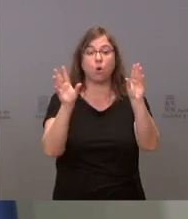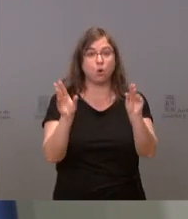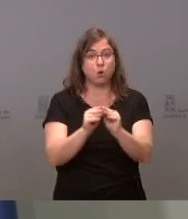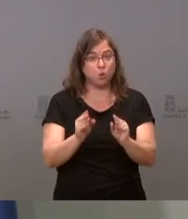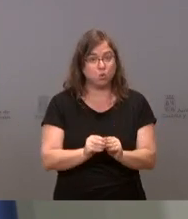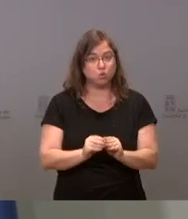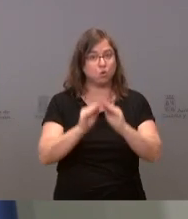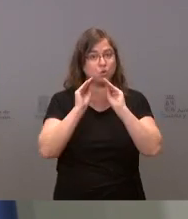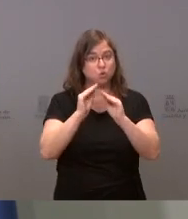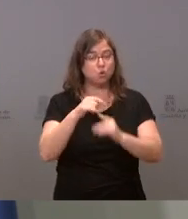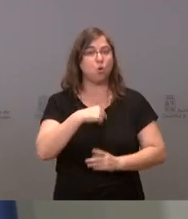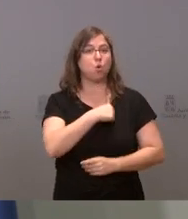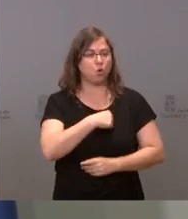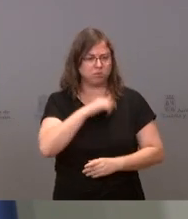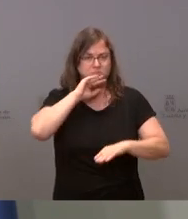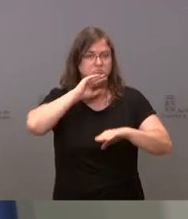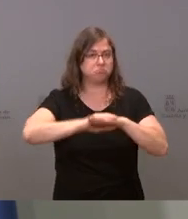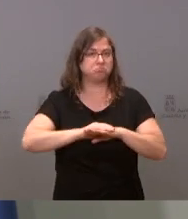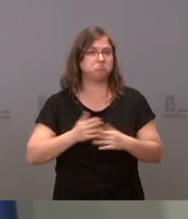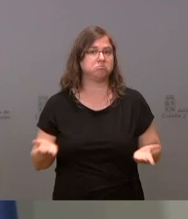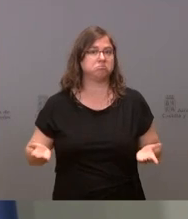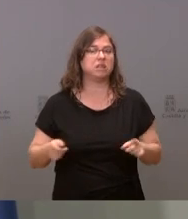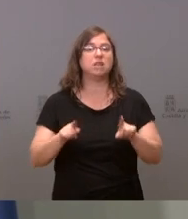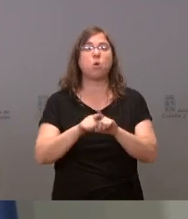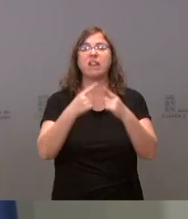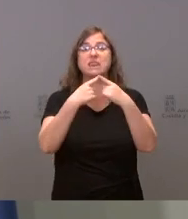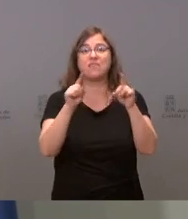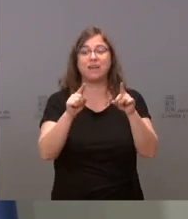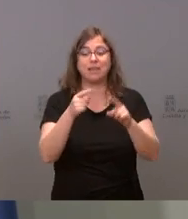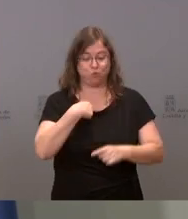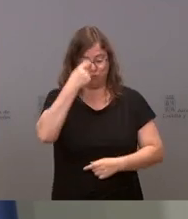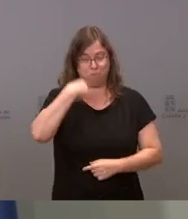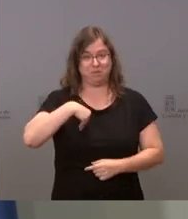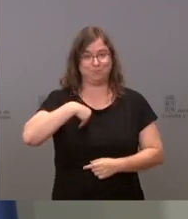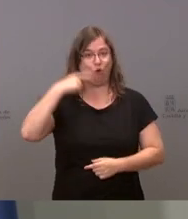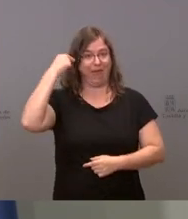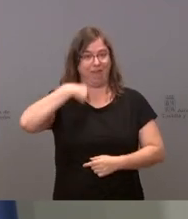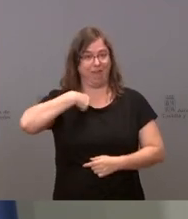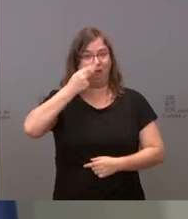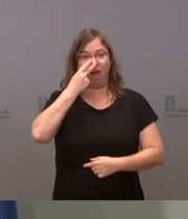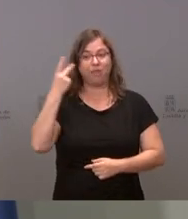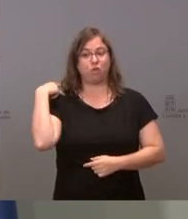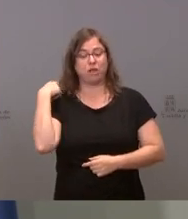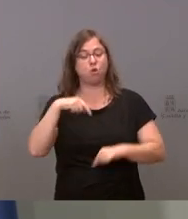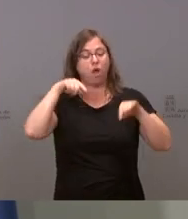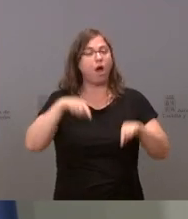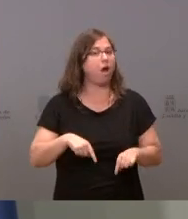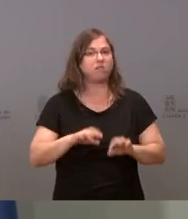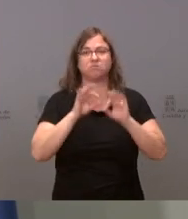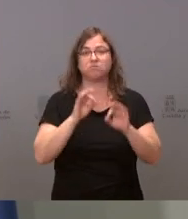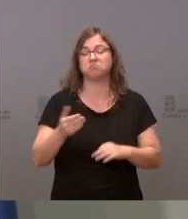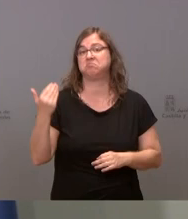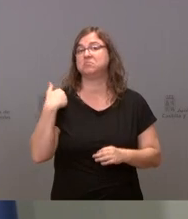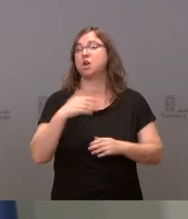comisión se van a aplicar. Por tanto, no hay diferencia entre la ingeniería de hace dos años. que hay es un gobierno de coalición que tiene unas